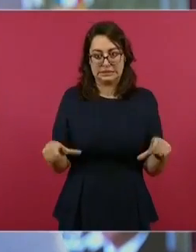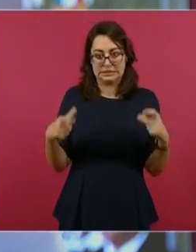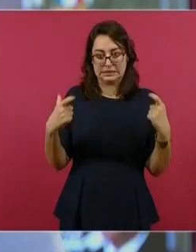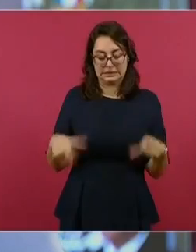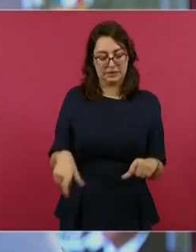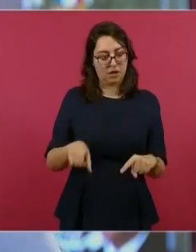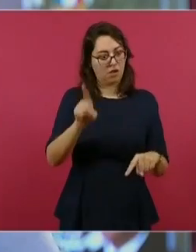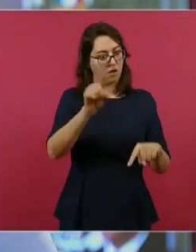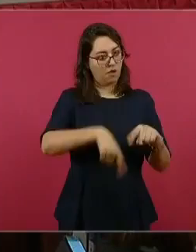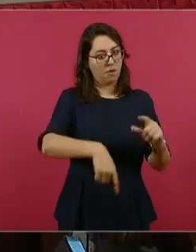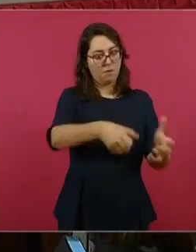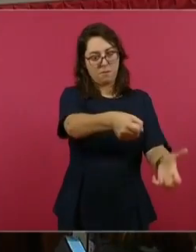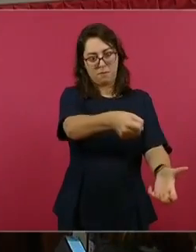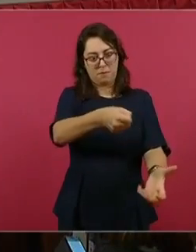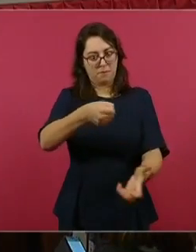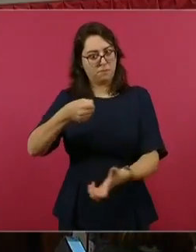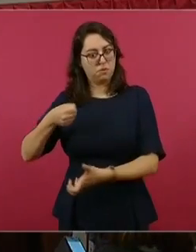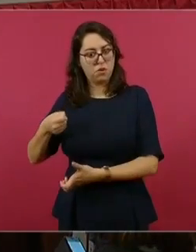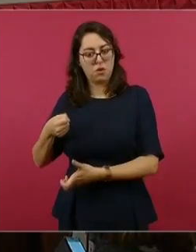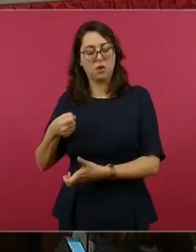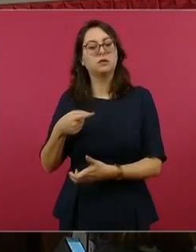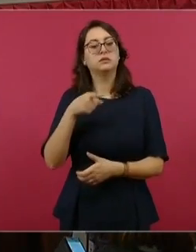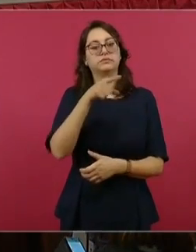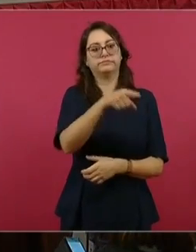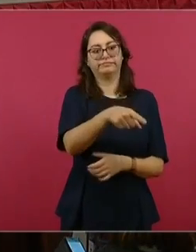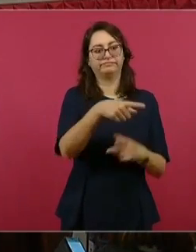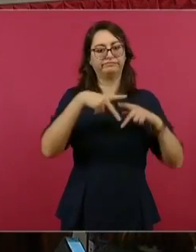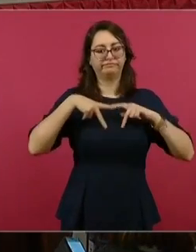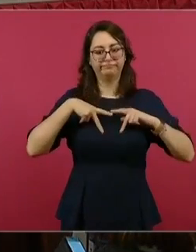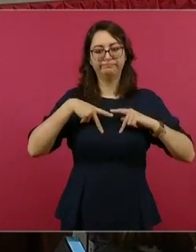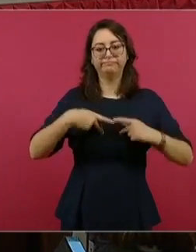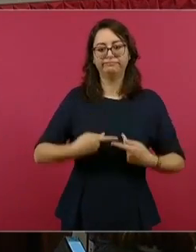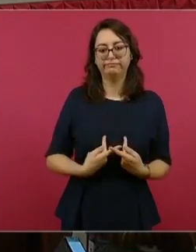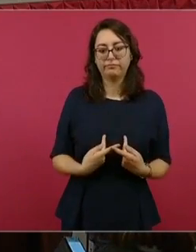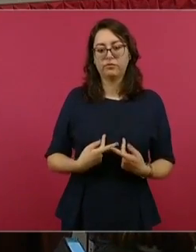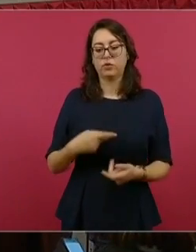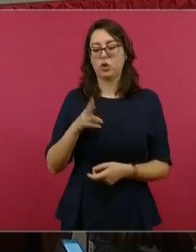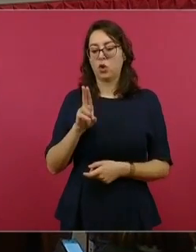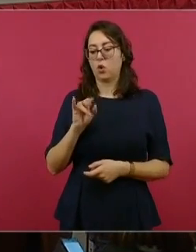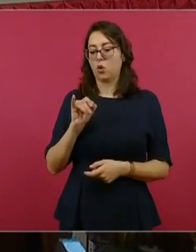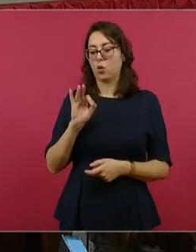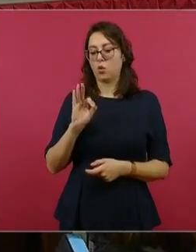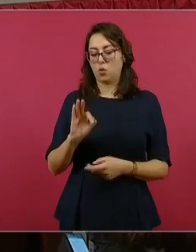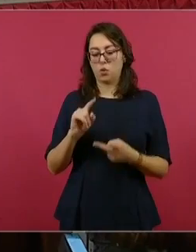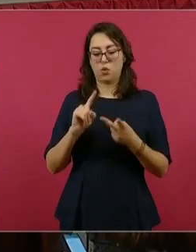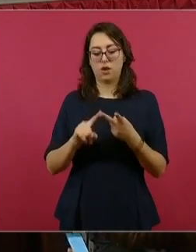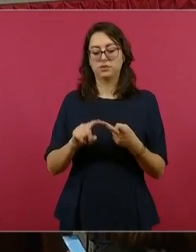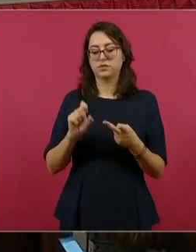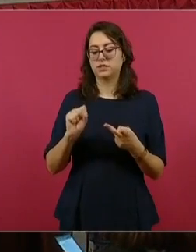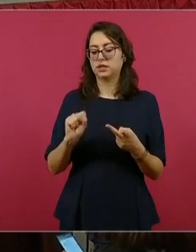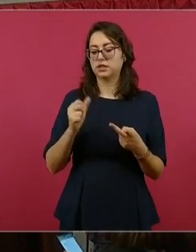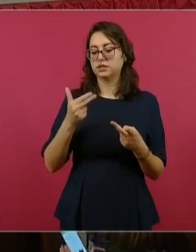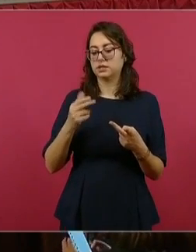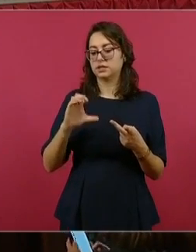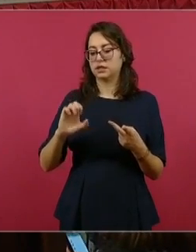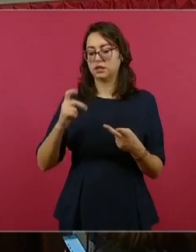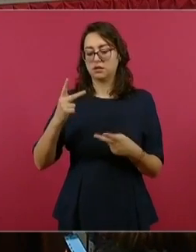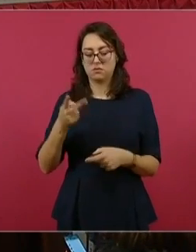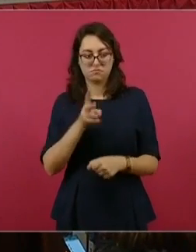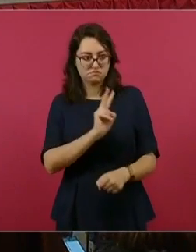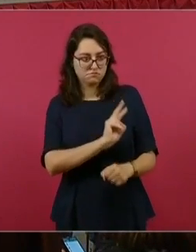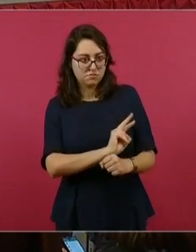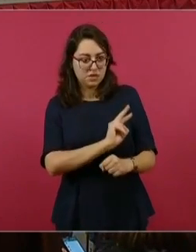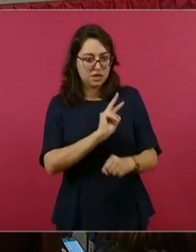de la UIF, de la Secretaría de Hacienda y Crédito Público para seguir, siempre